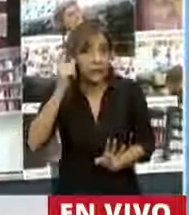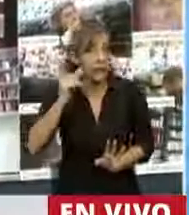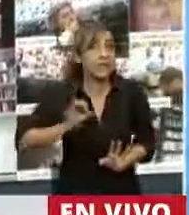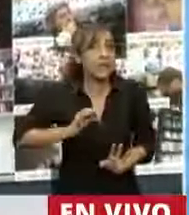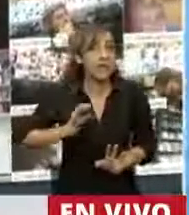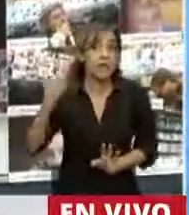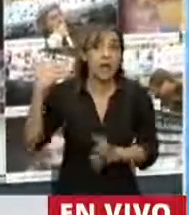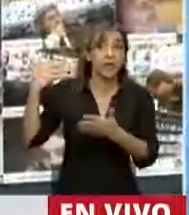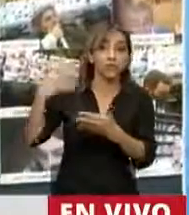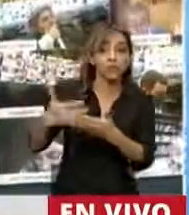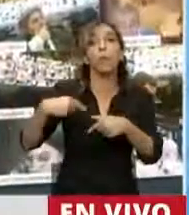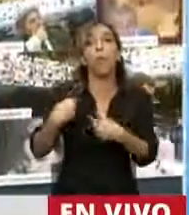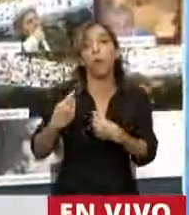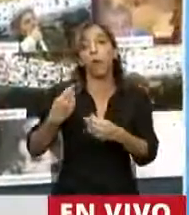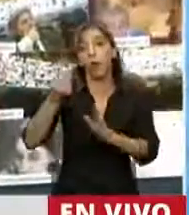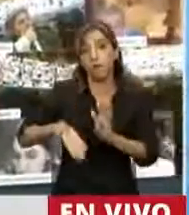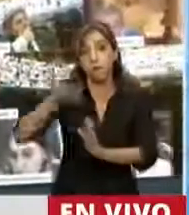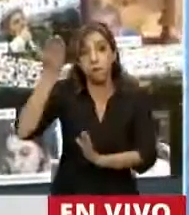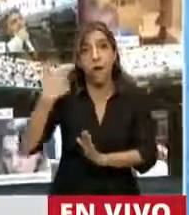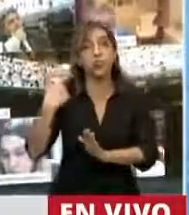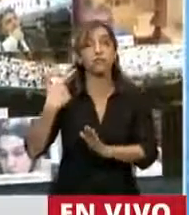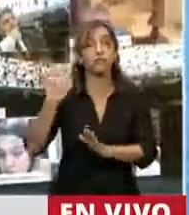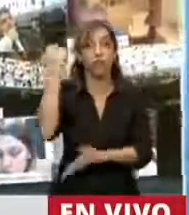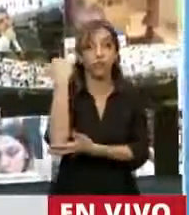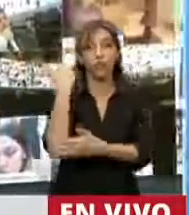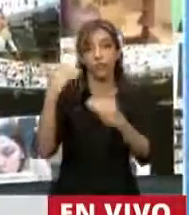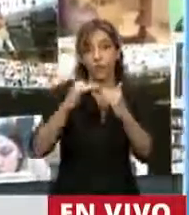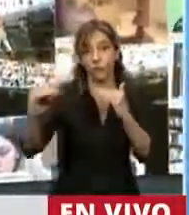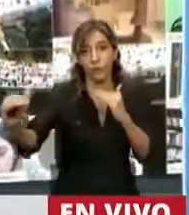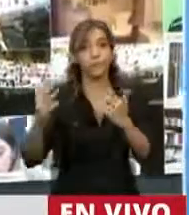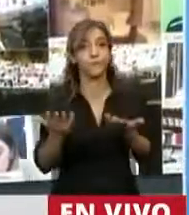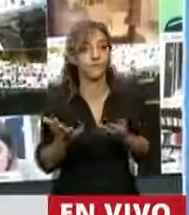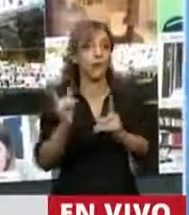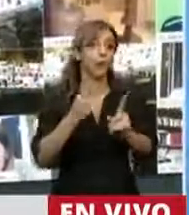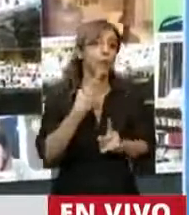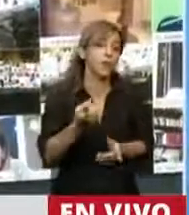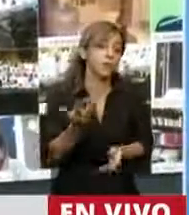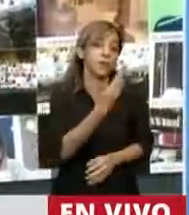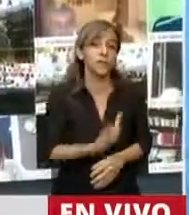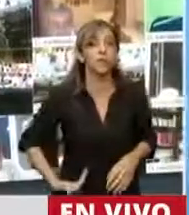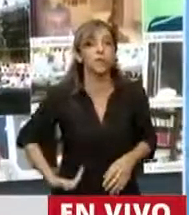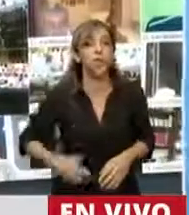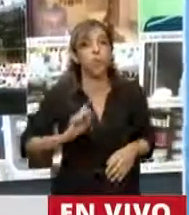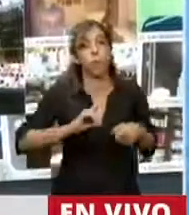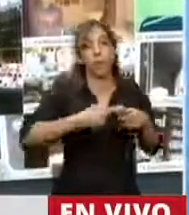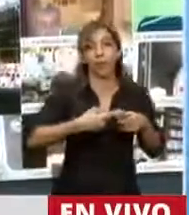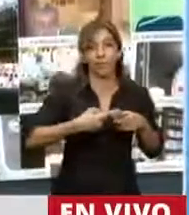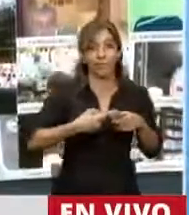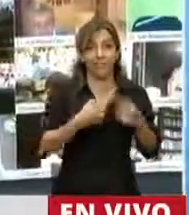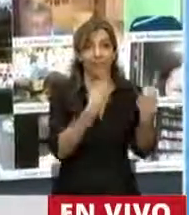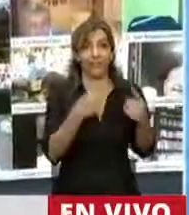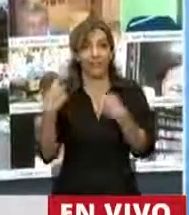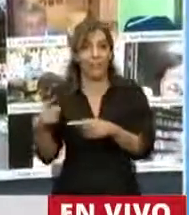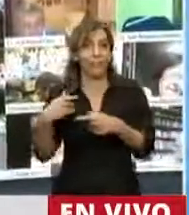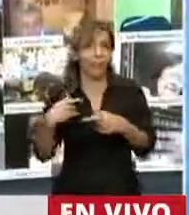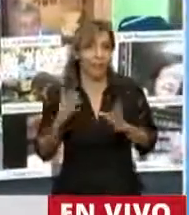de estancamiento y de inflación. Claro, como hubo gobiernos de signos políticos muy distintos, se diluyen las responsabilidades. Parecería que los últimos 10